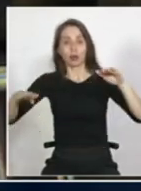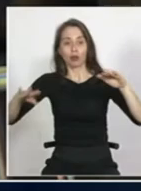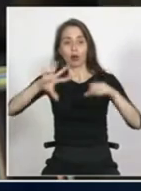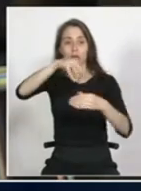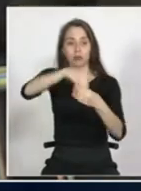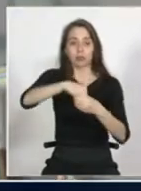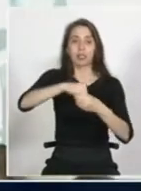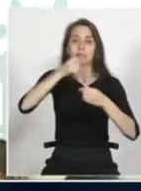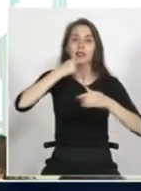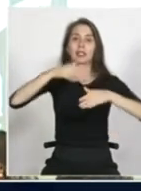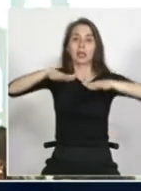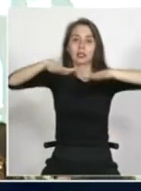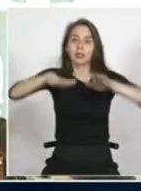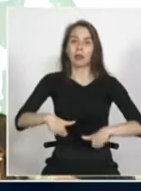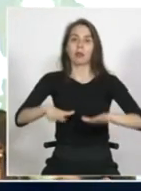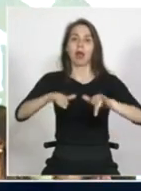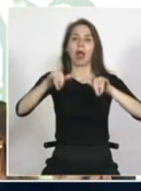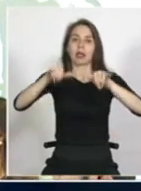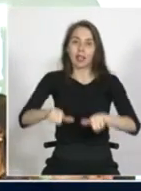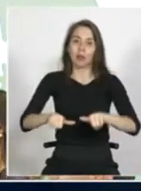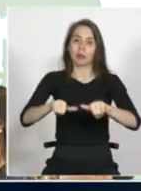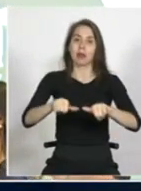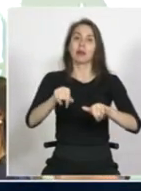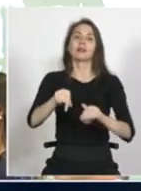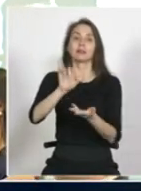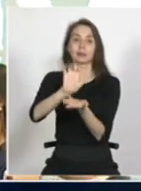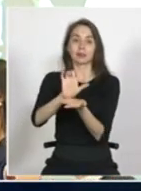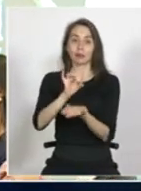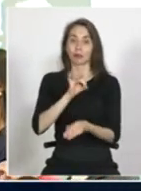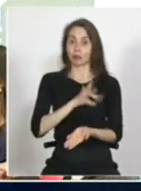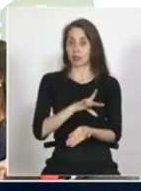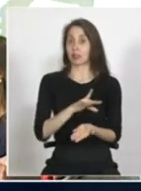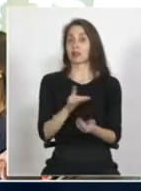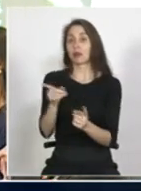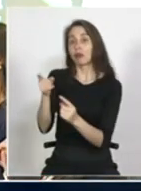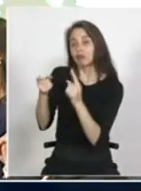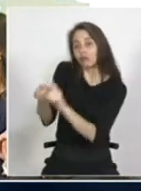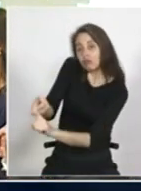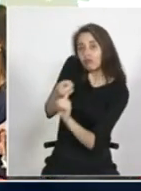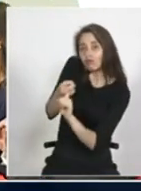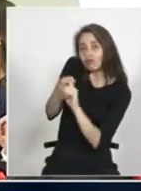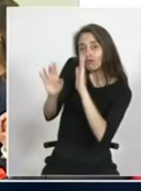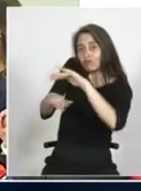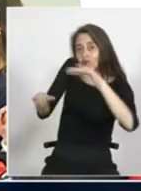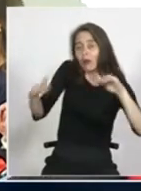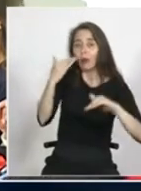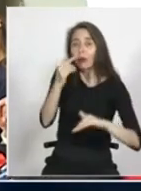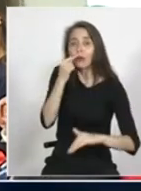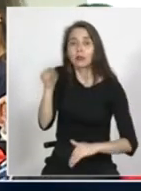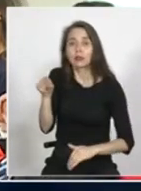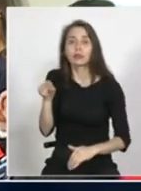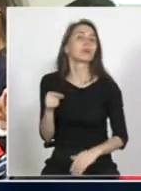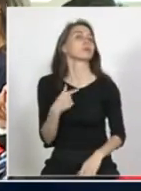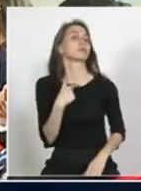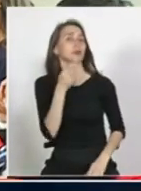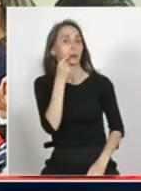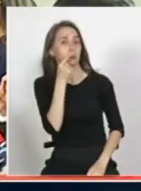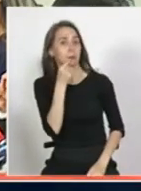intención de instalarse en el lugar entonces como Estado chileno tenemos que hacernos cargo de estas niñas y niños a mí me gustaría